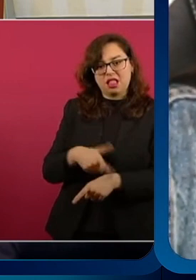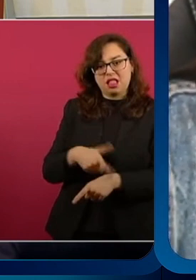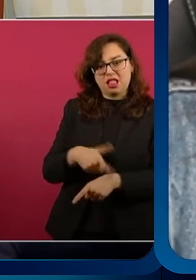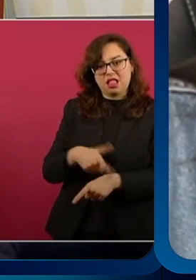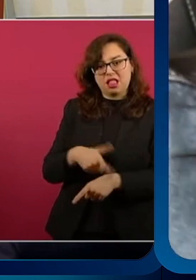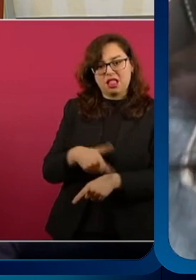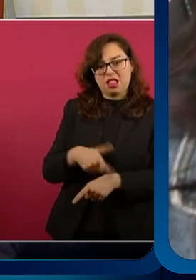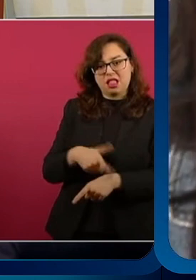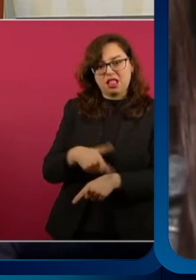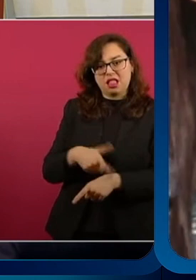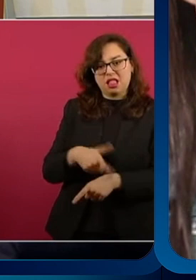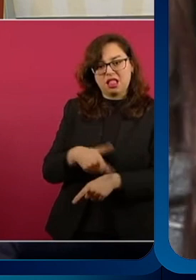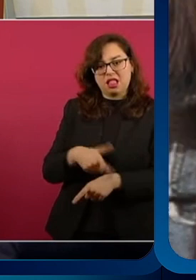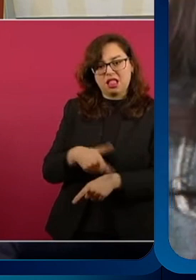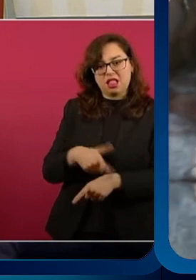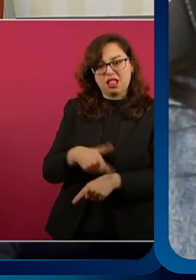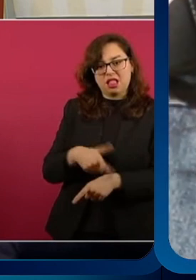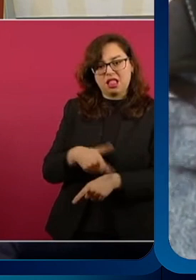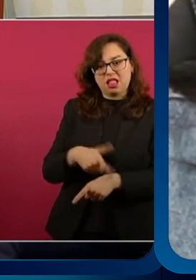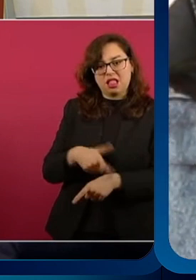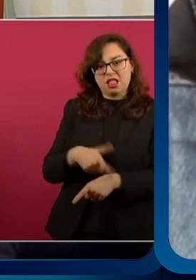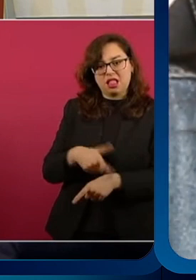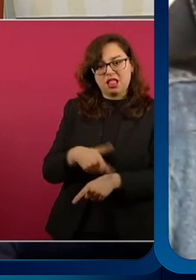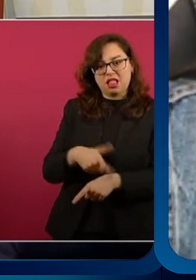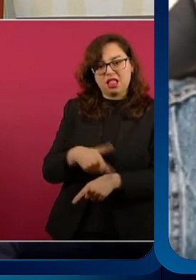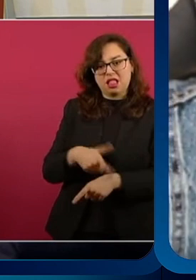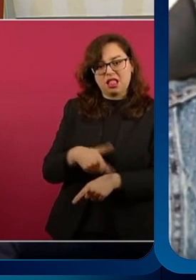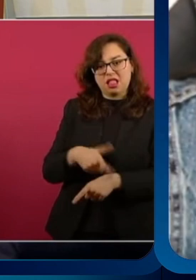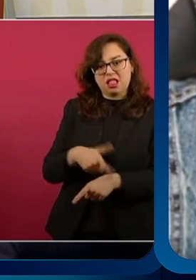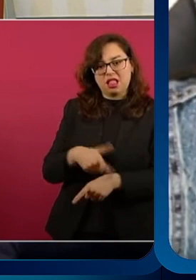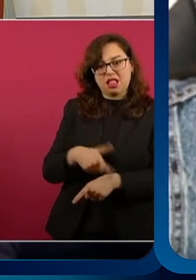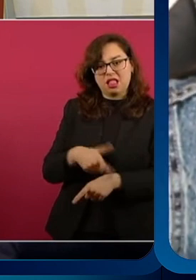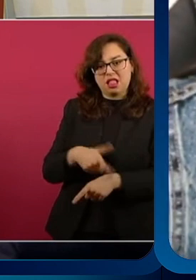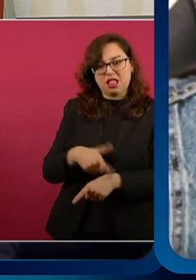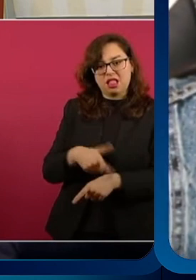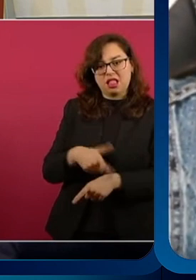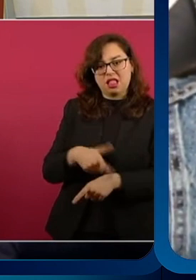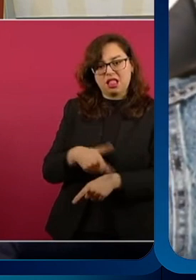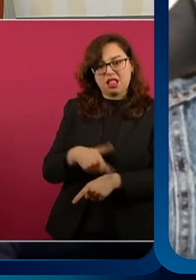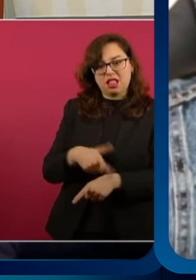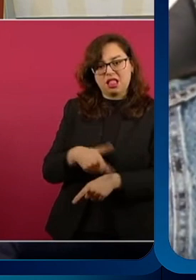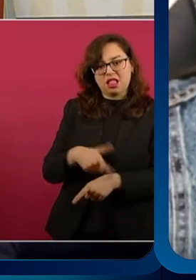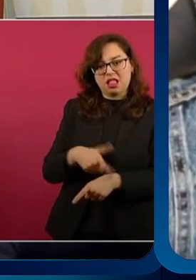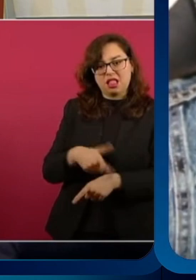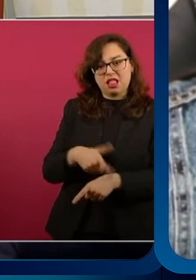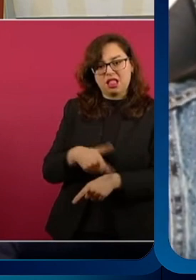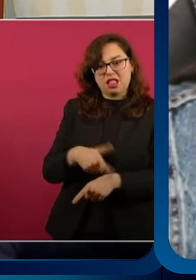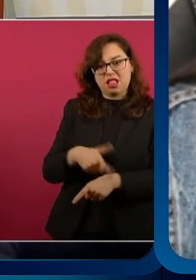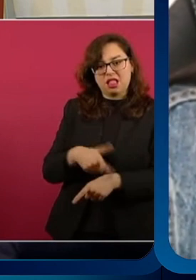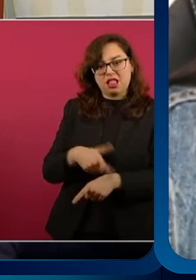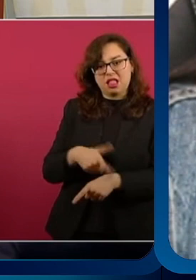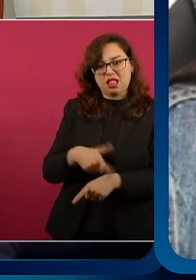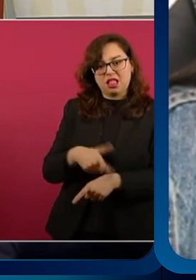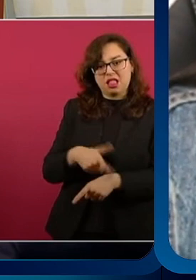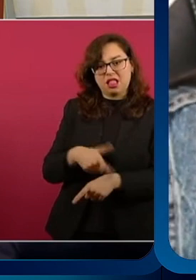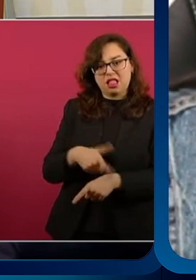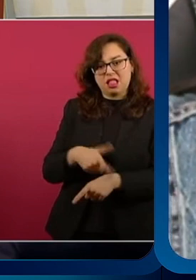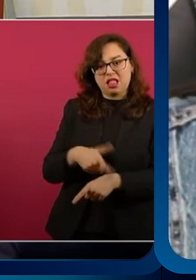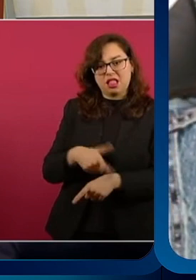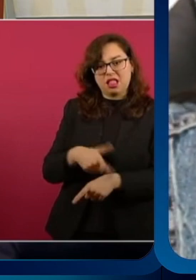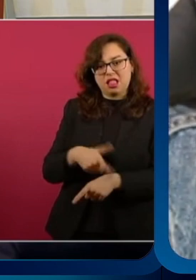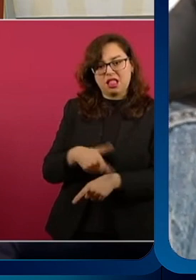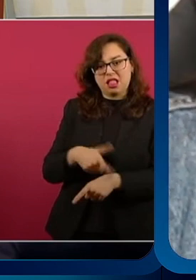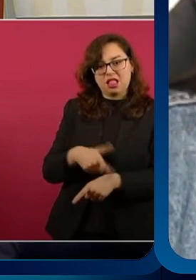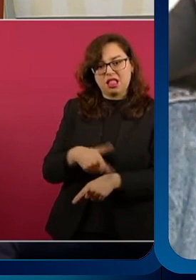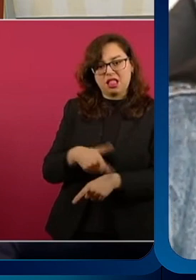posible que dejes a tu pueblo sin agua por andar regando los pasos y que estén bien para el mundial y para un torneo femenil que se va a